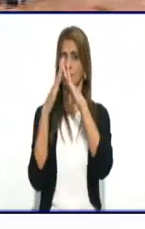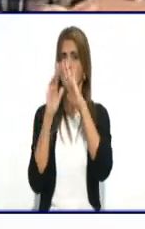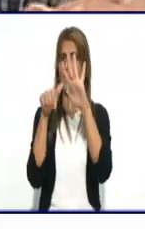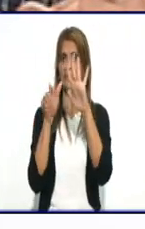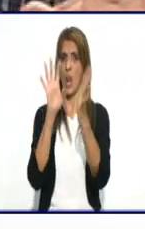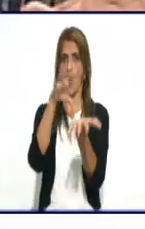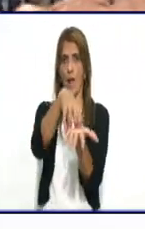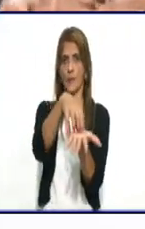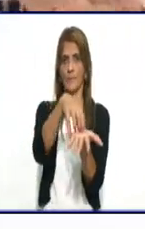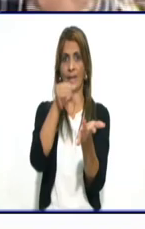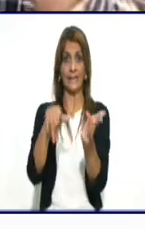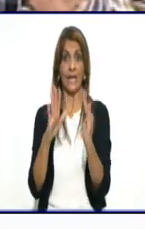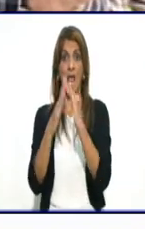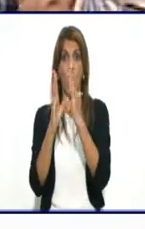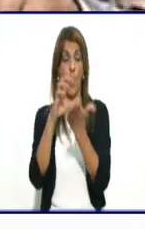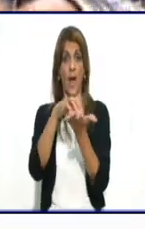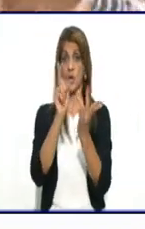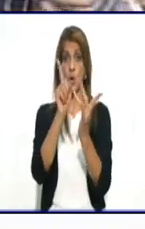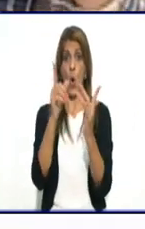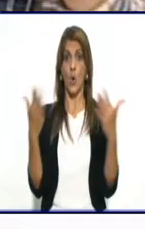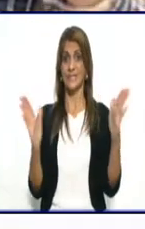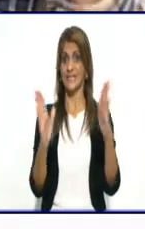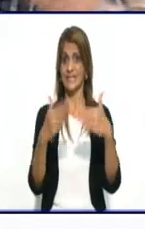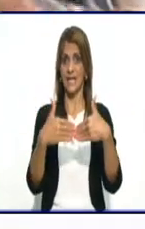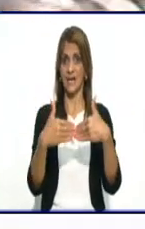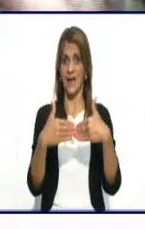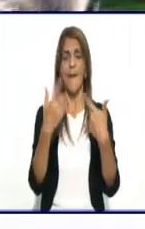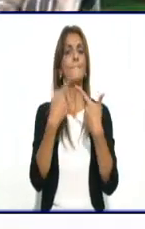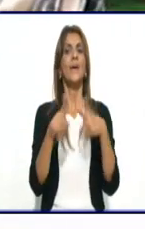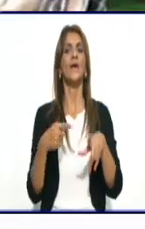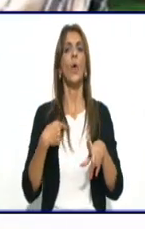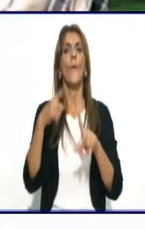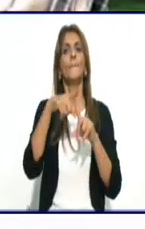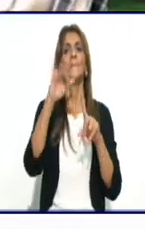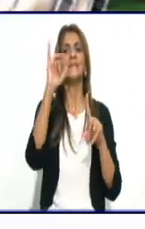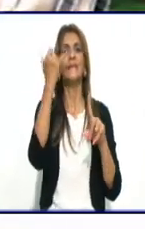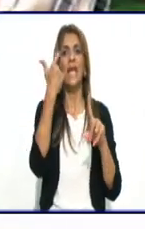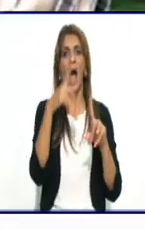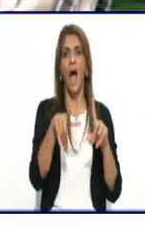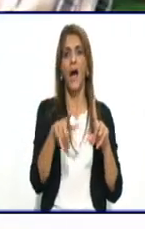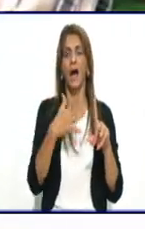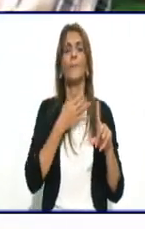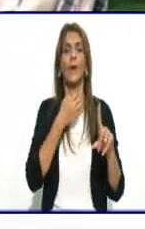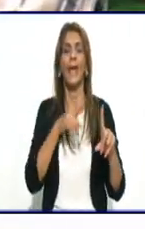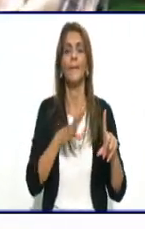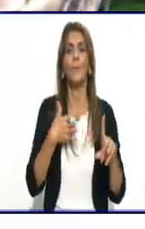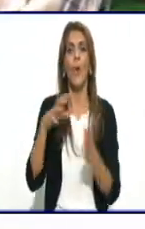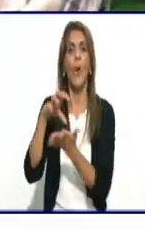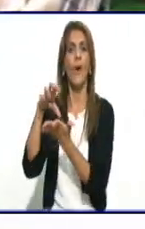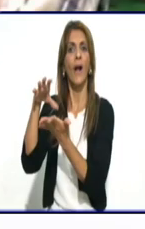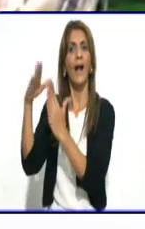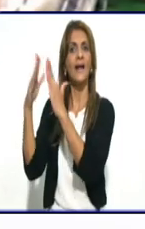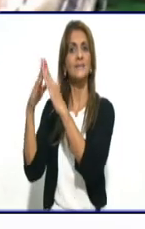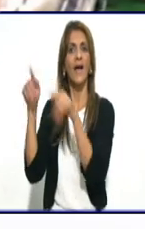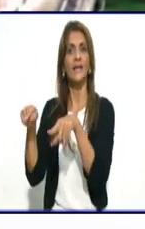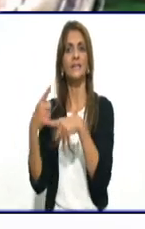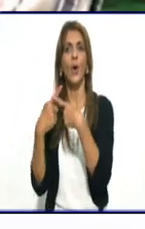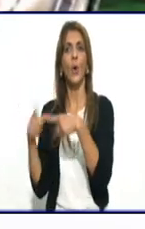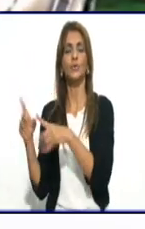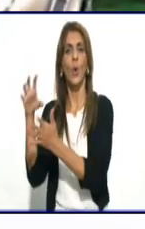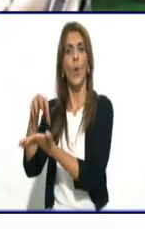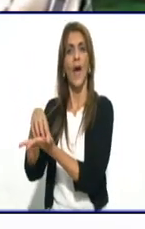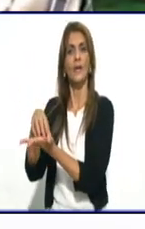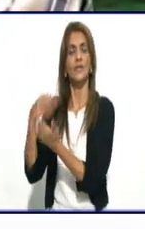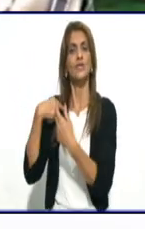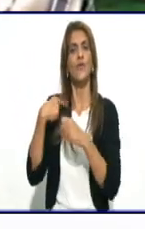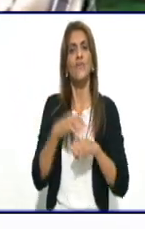vivo no se cierra, pero mi tía vive en este otro lugar que sí se cierra y yo fui a acompañarla porque ella